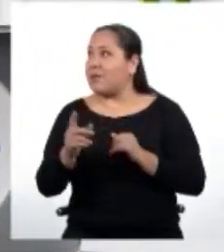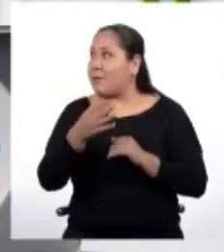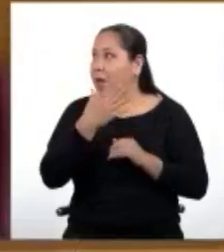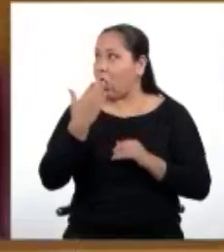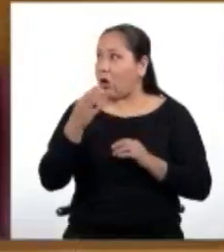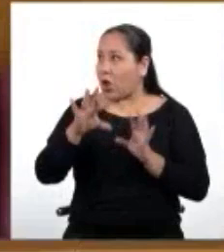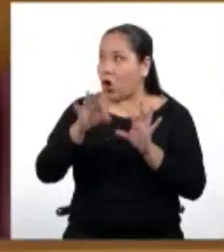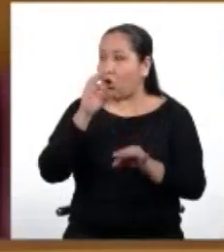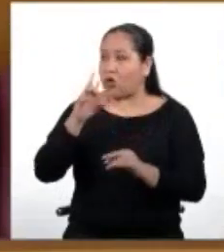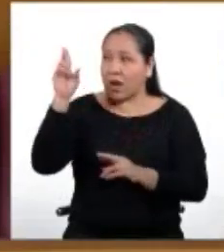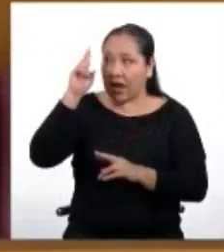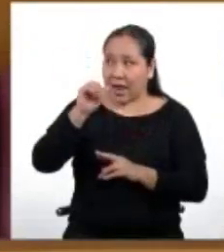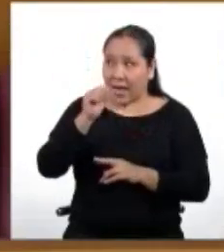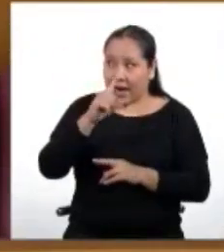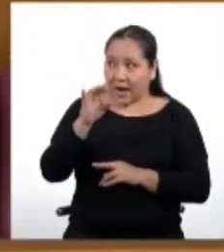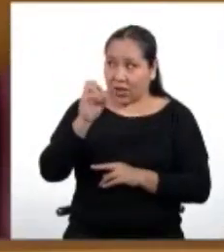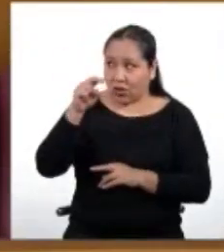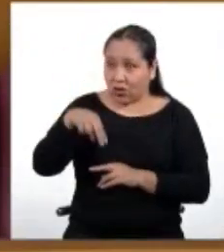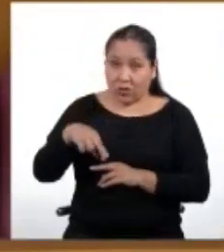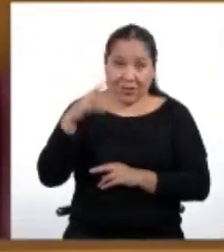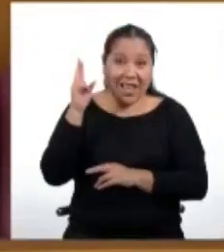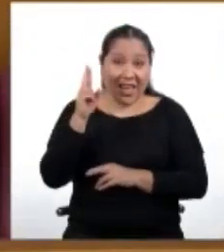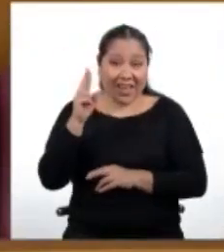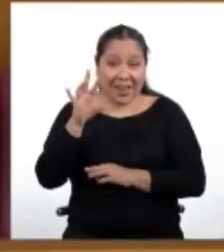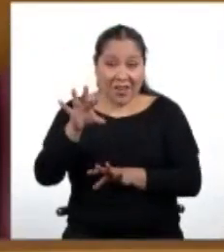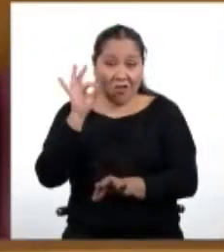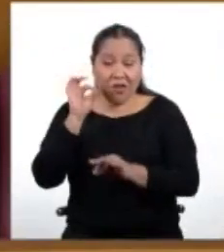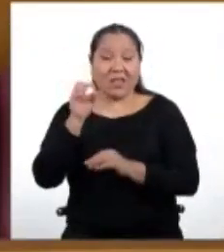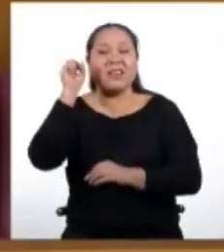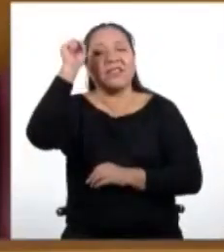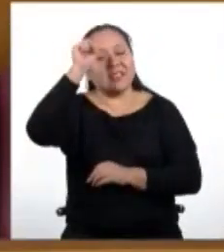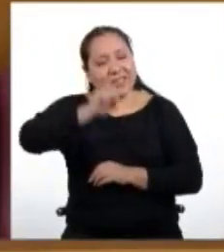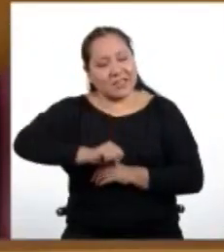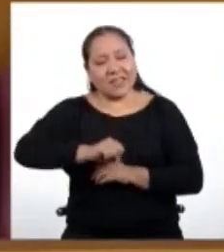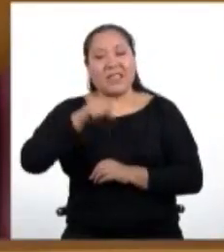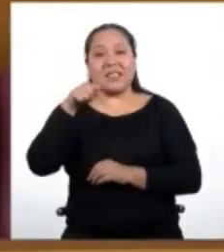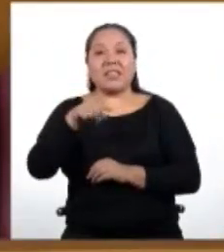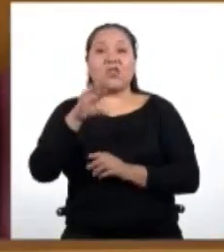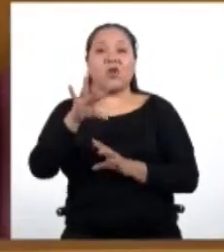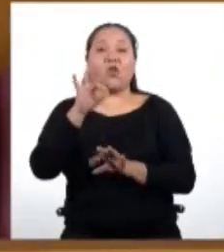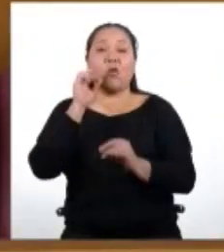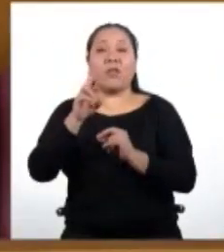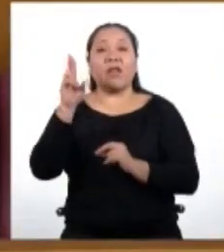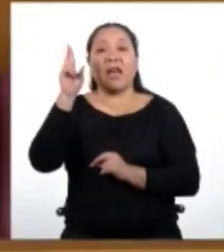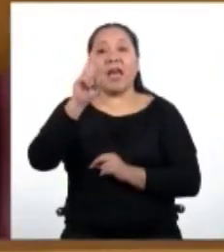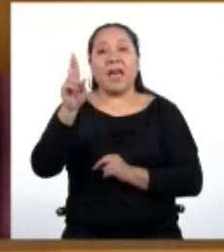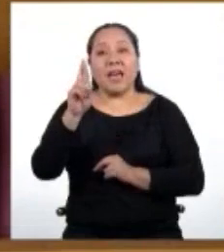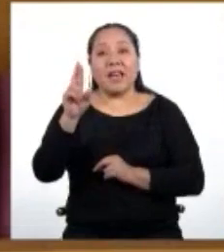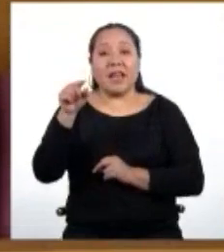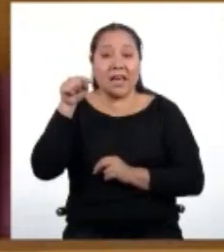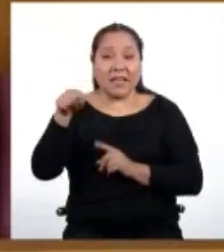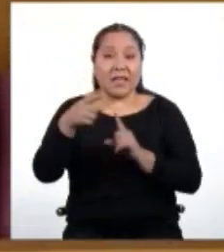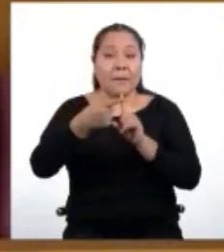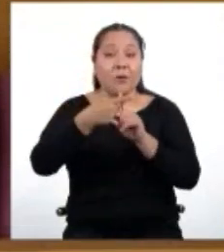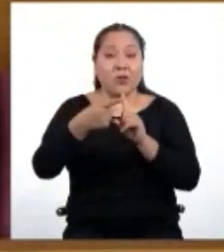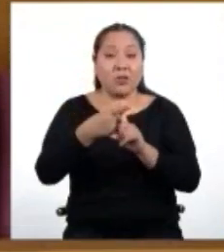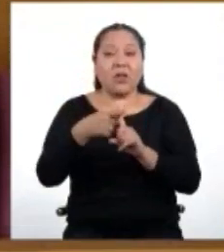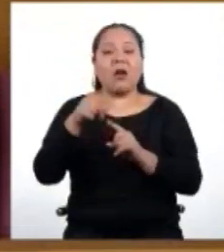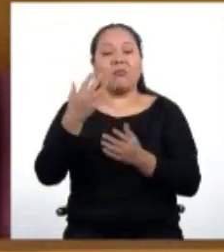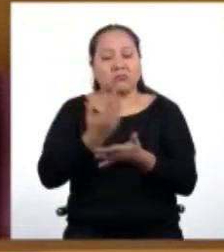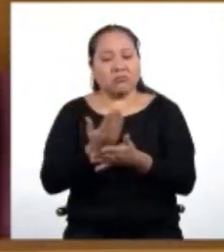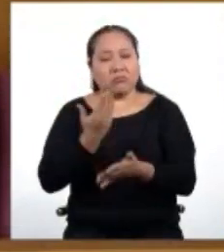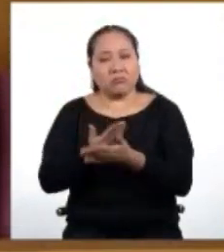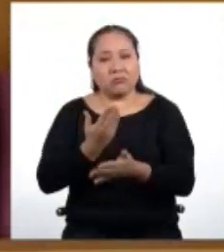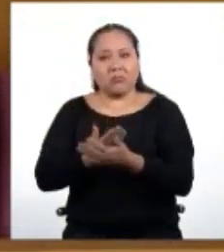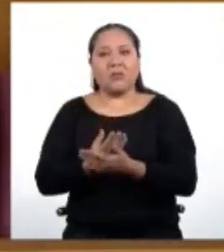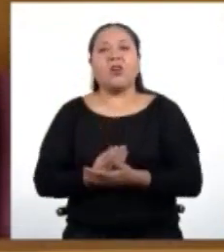determinar eso. Exacto, Yanira. Si en una sucesión la razón aritmética es positiva, se puede comprobar